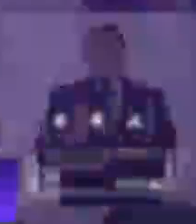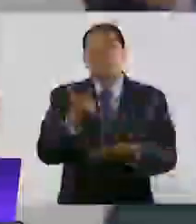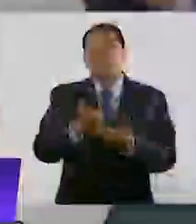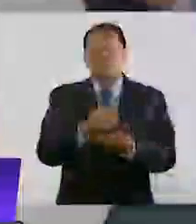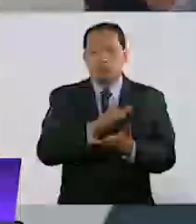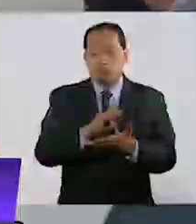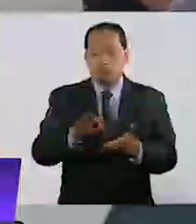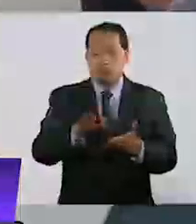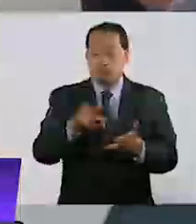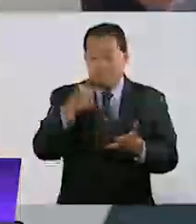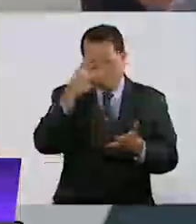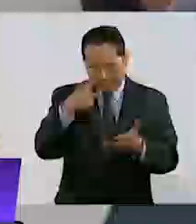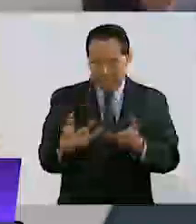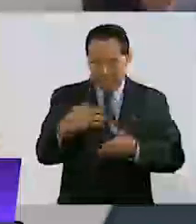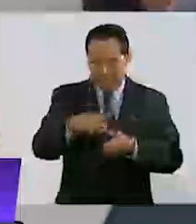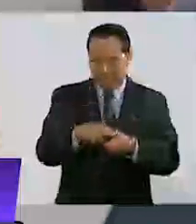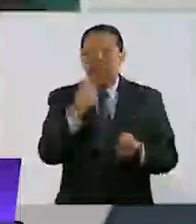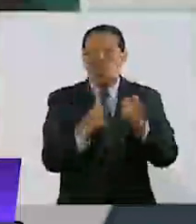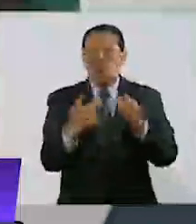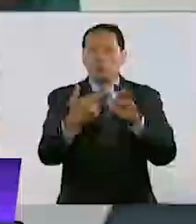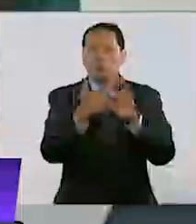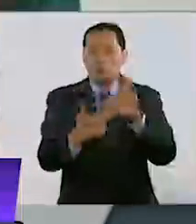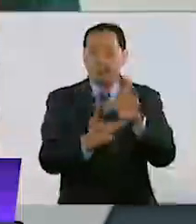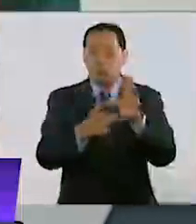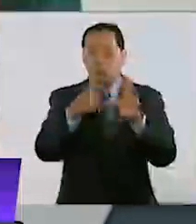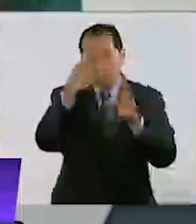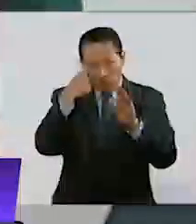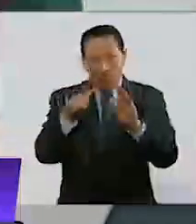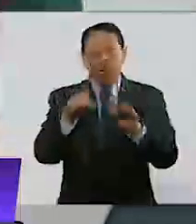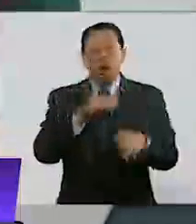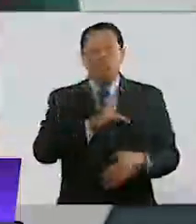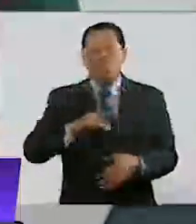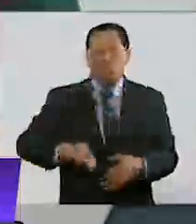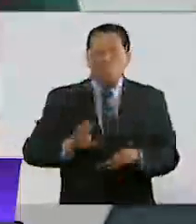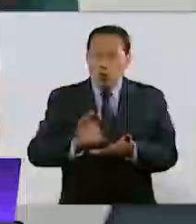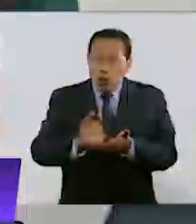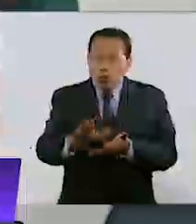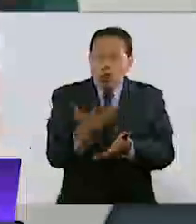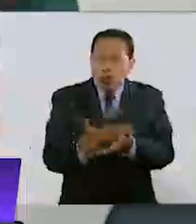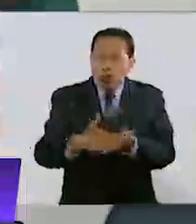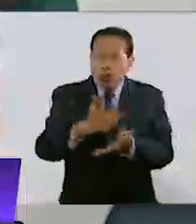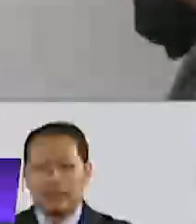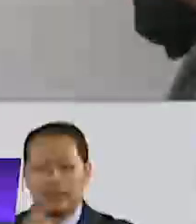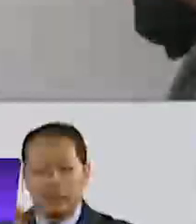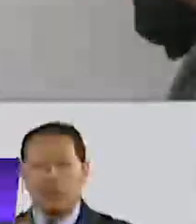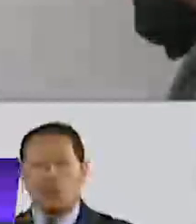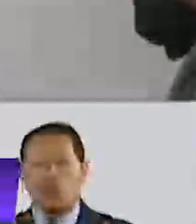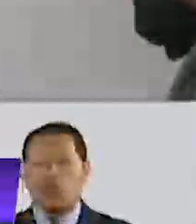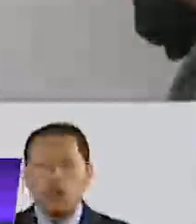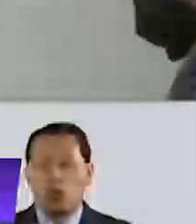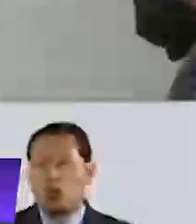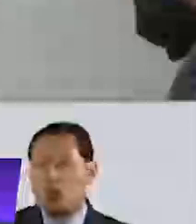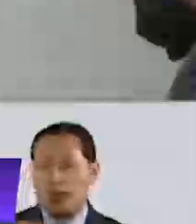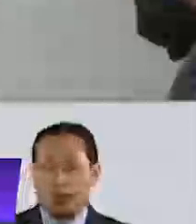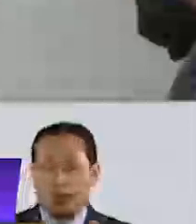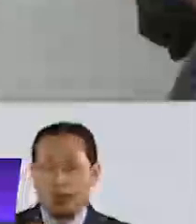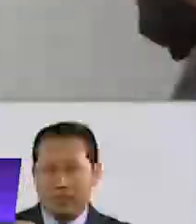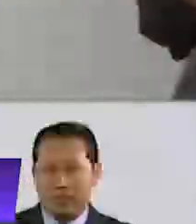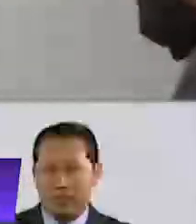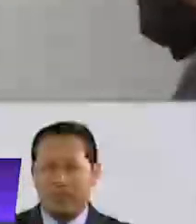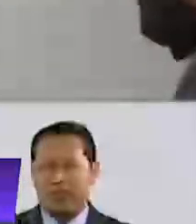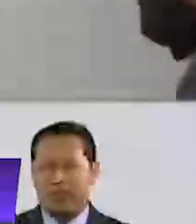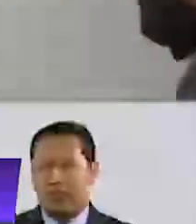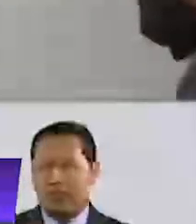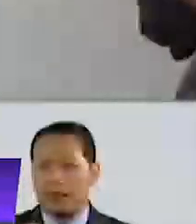Esta semana se reunió la Comisión Bicameral de Disciplina Financiera de las Entidades Federativas con funcionarias y funcionarios de Hacienda y